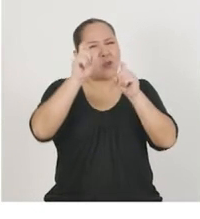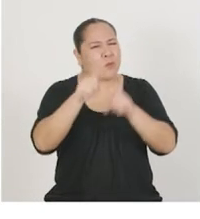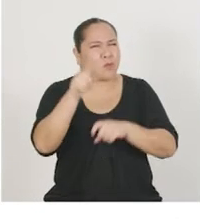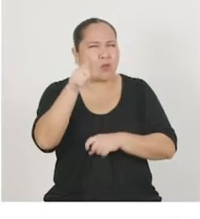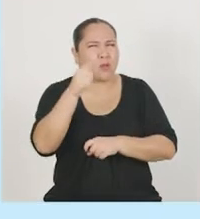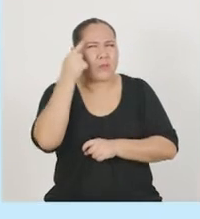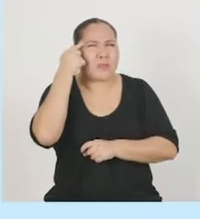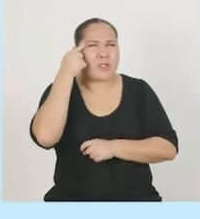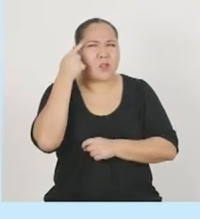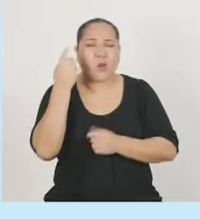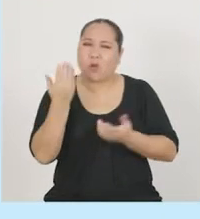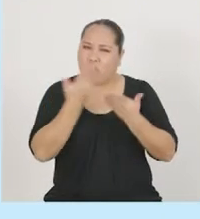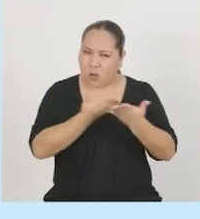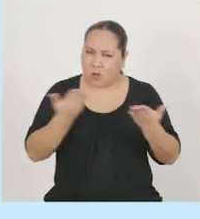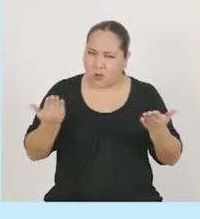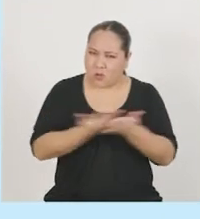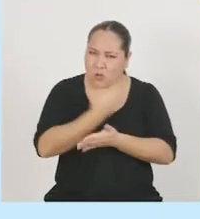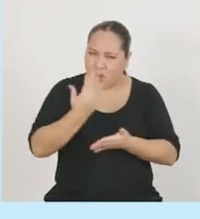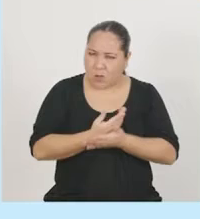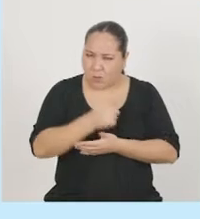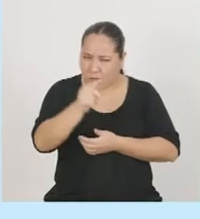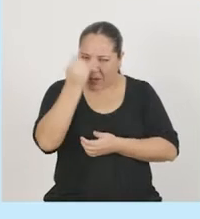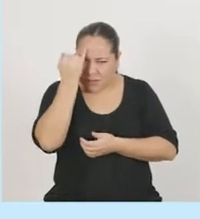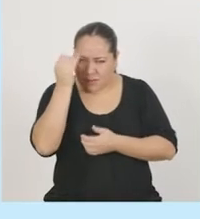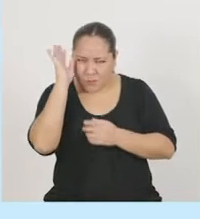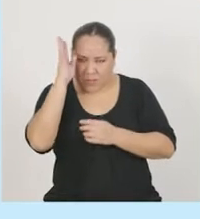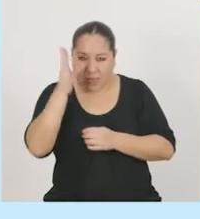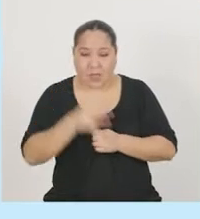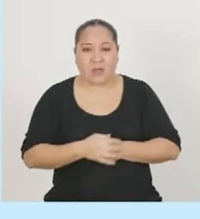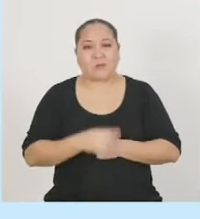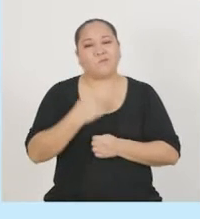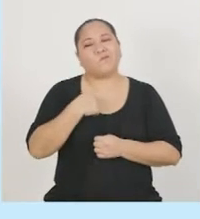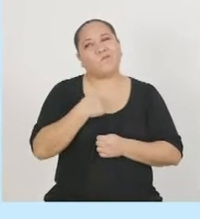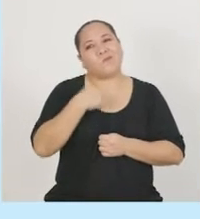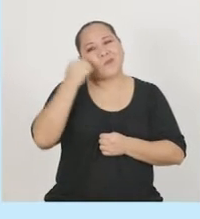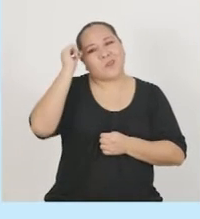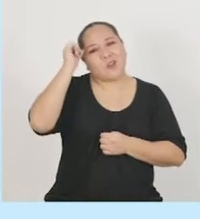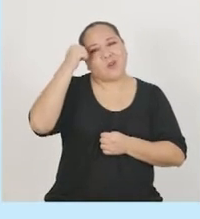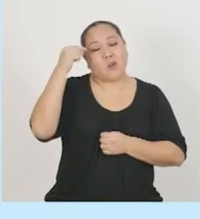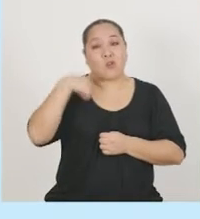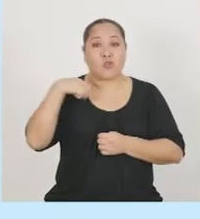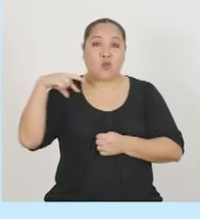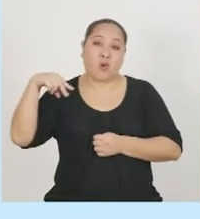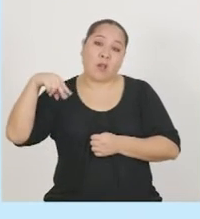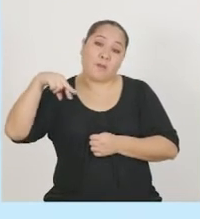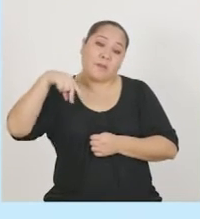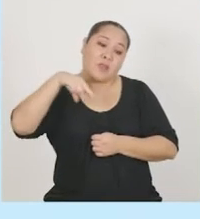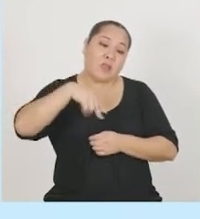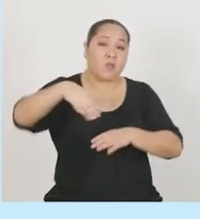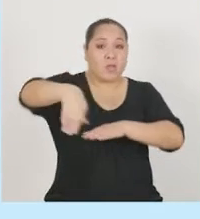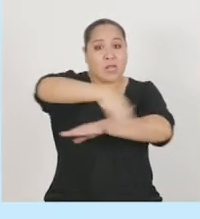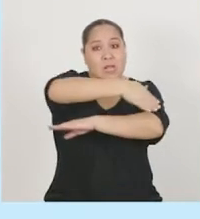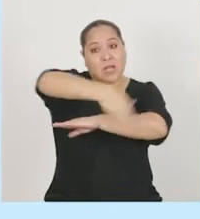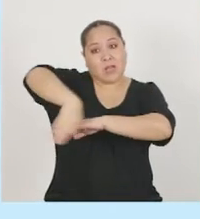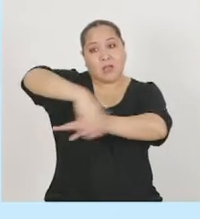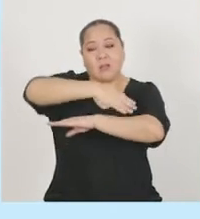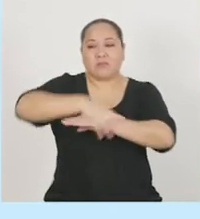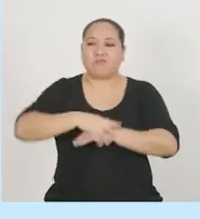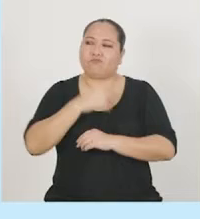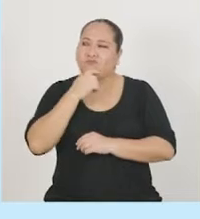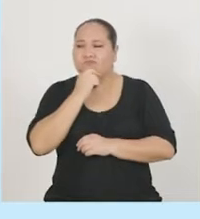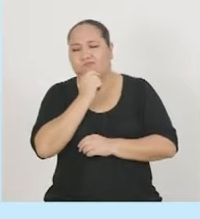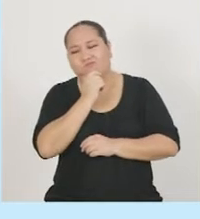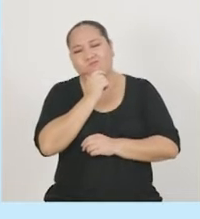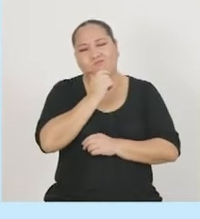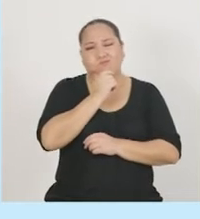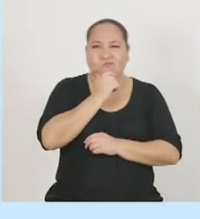novedoso? Recuerdo una vez que estaba caminando por la calle y pues en una